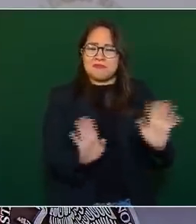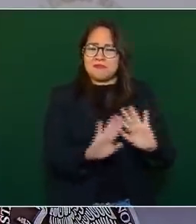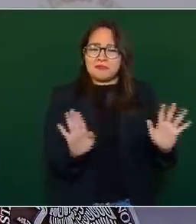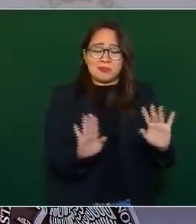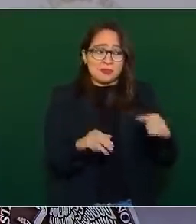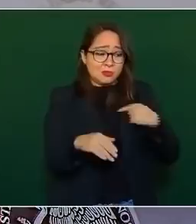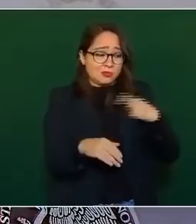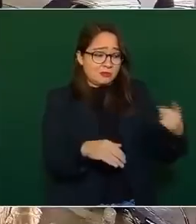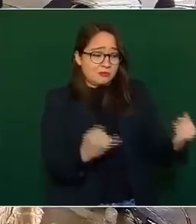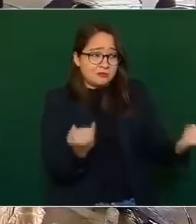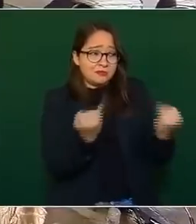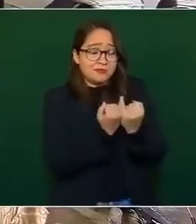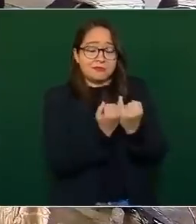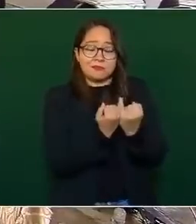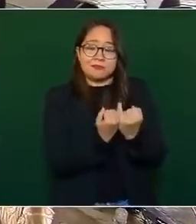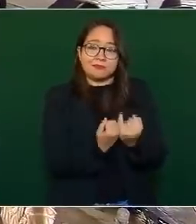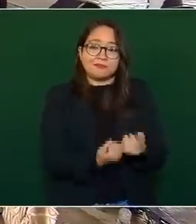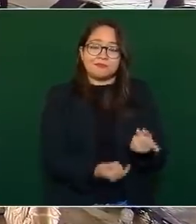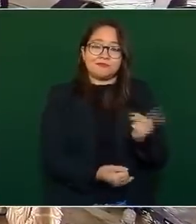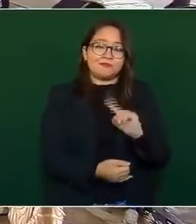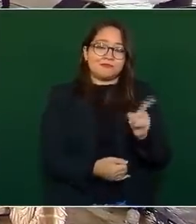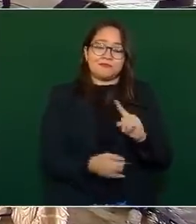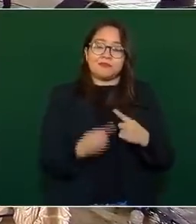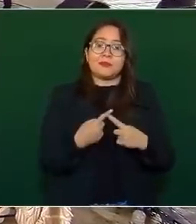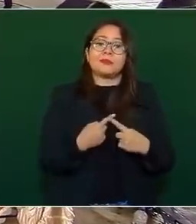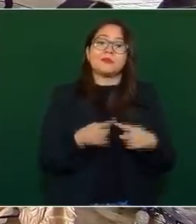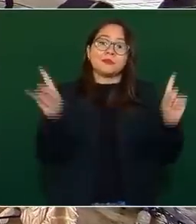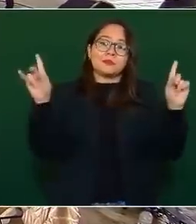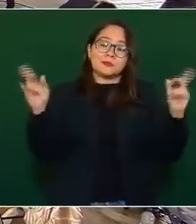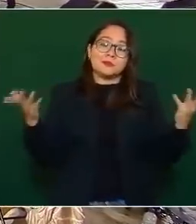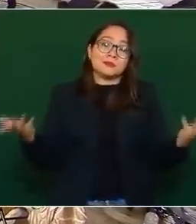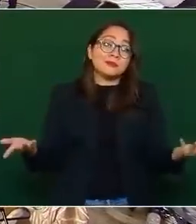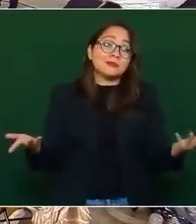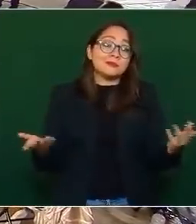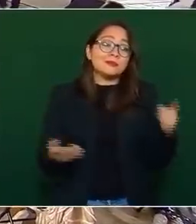entonces él lo sabe,